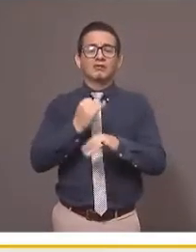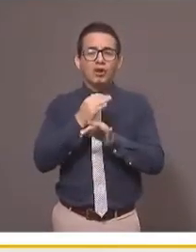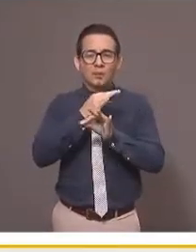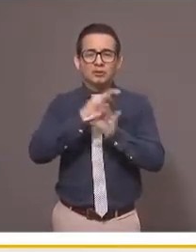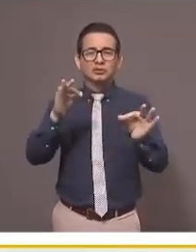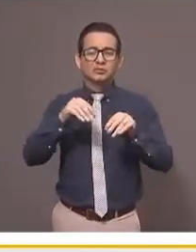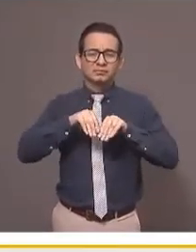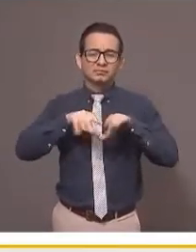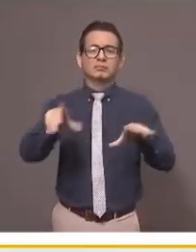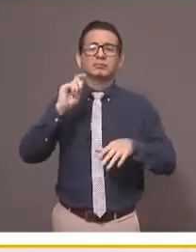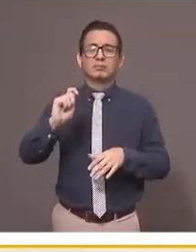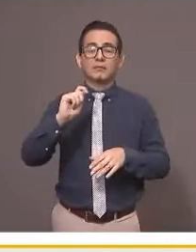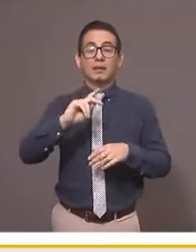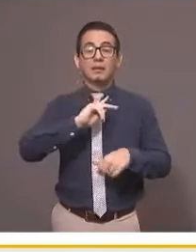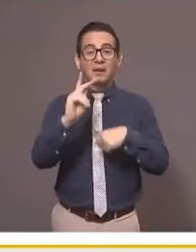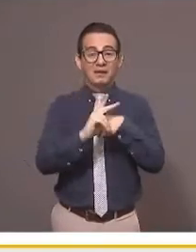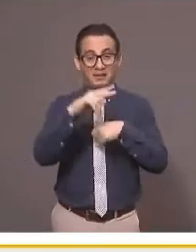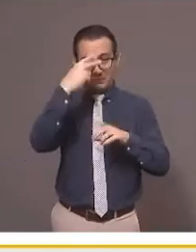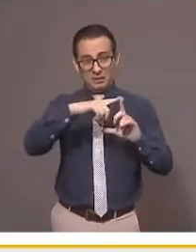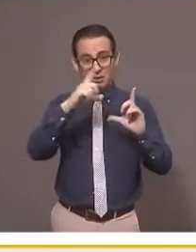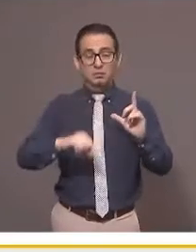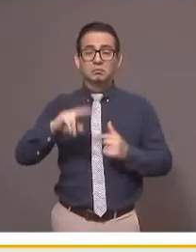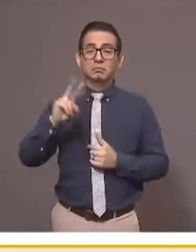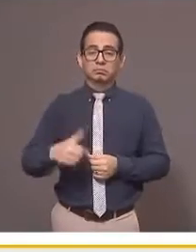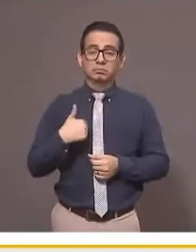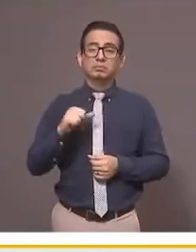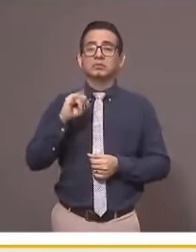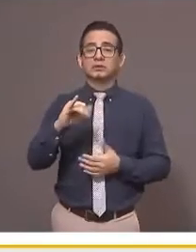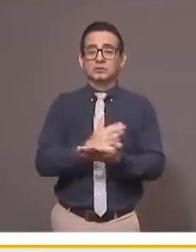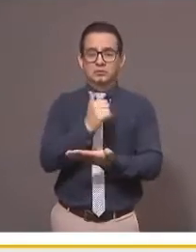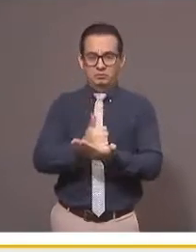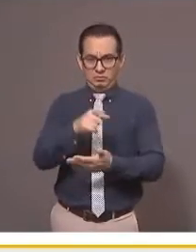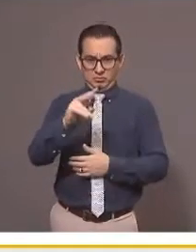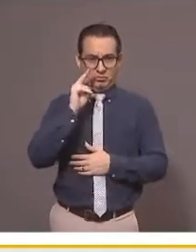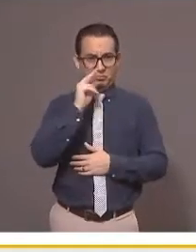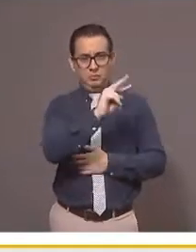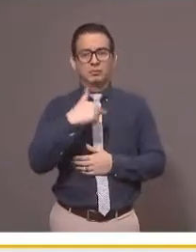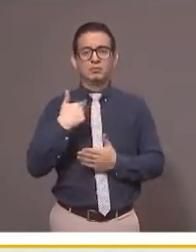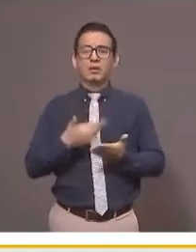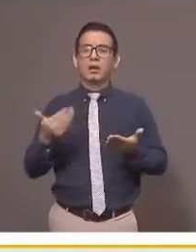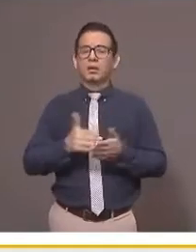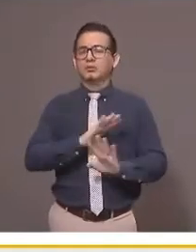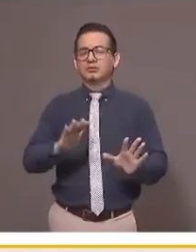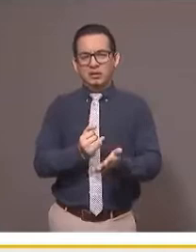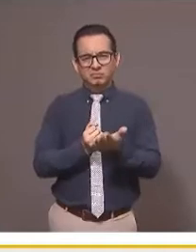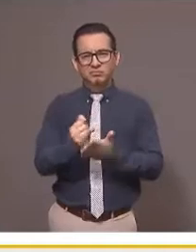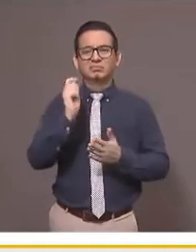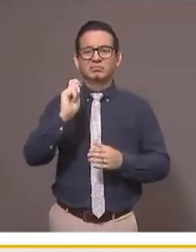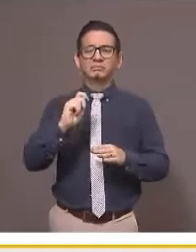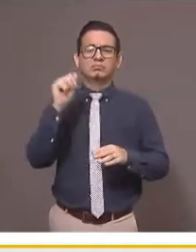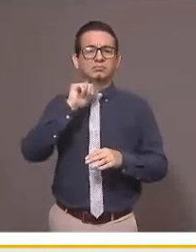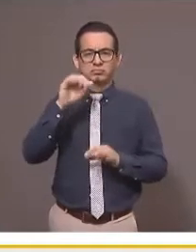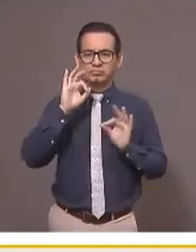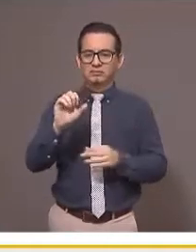solamente de Jalisco, sino del país. Y lo logramos. Ahí están las acreditaciones que han dado organismos como